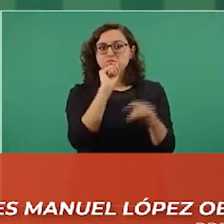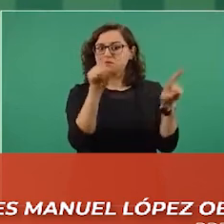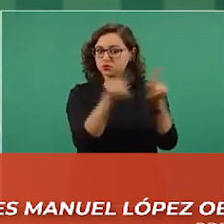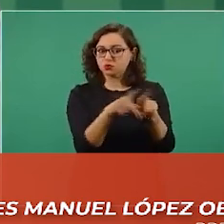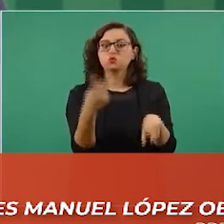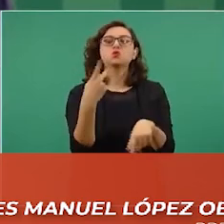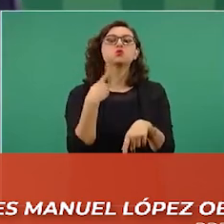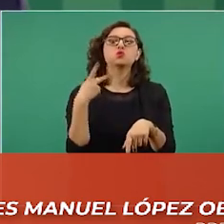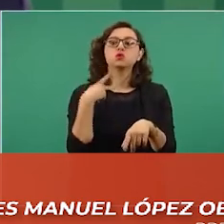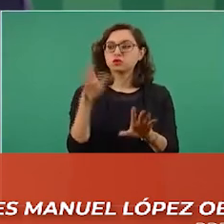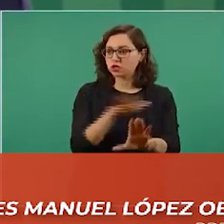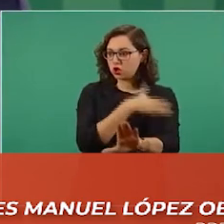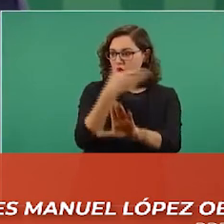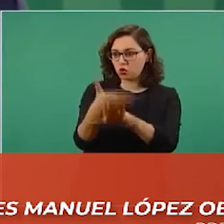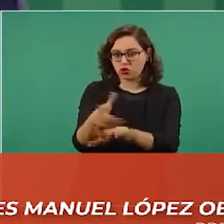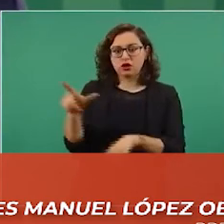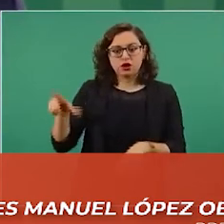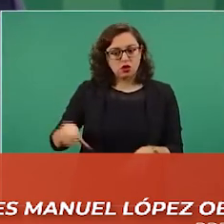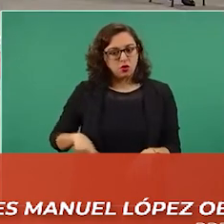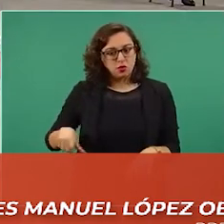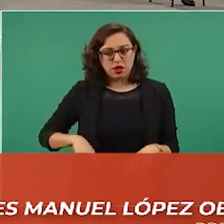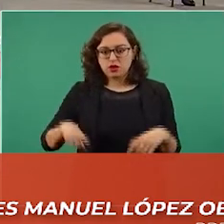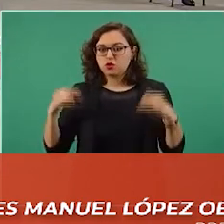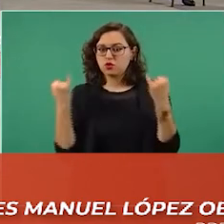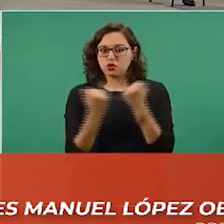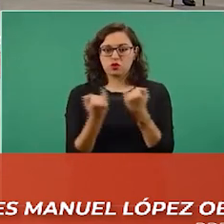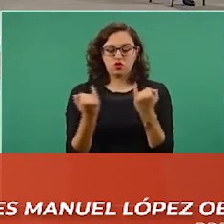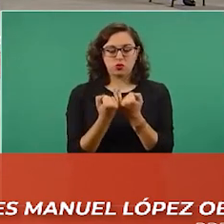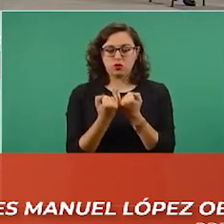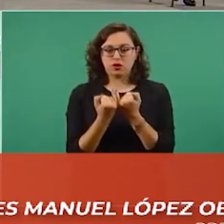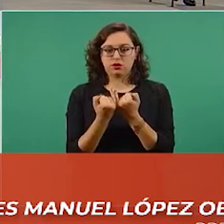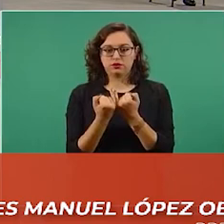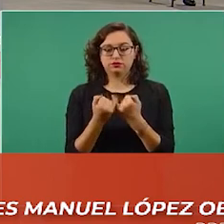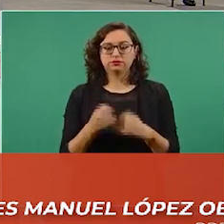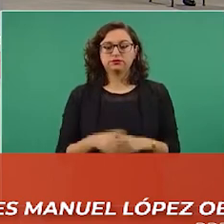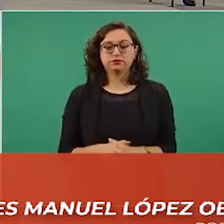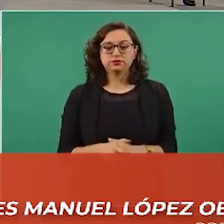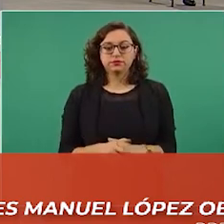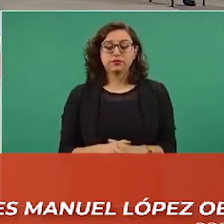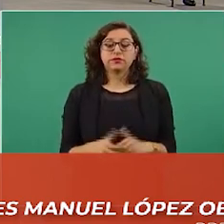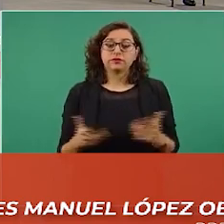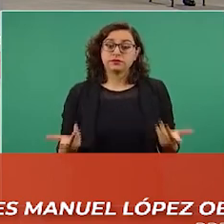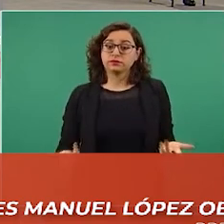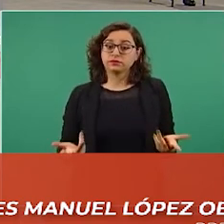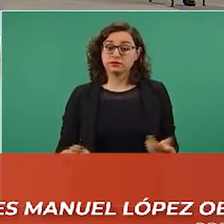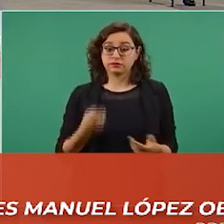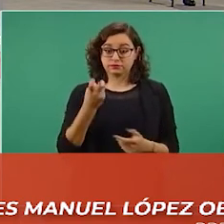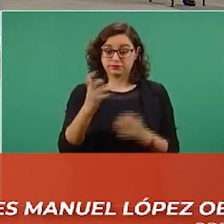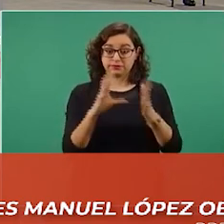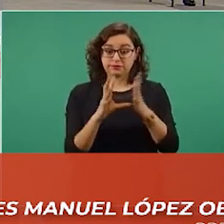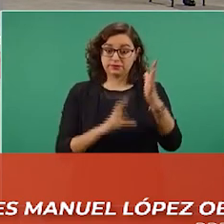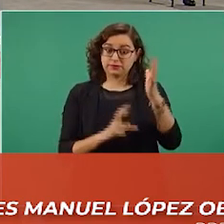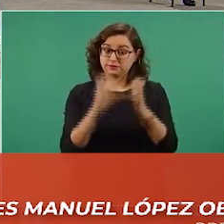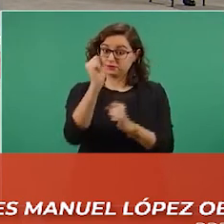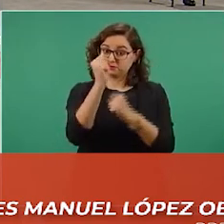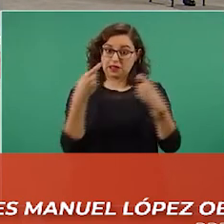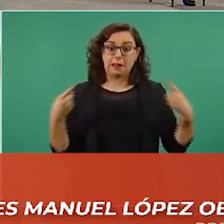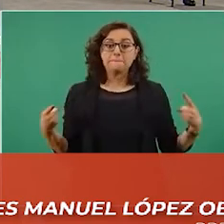han hecho política en contra de nosotros. Esto es violatorio de la Constitución,